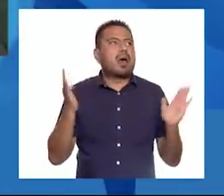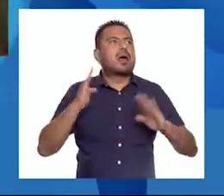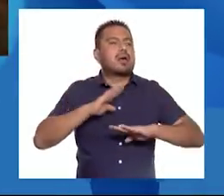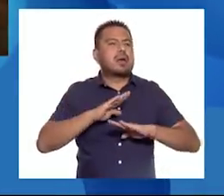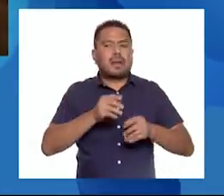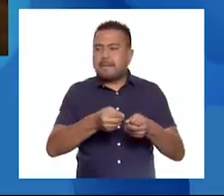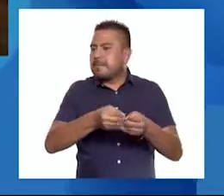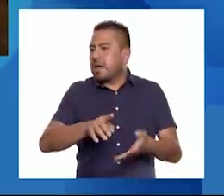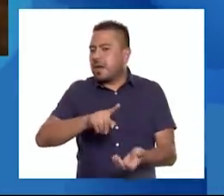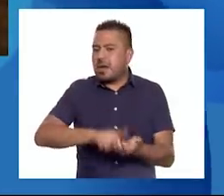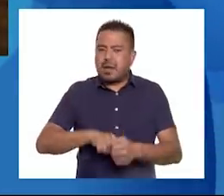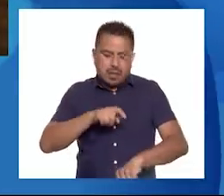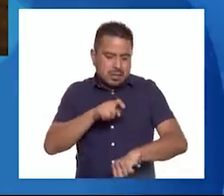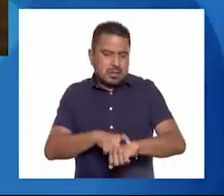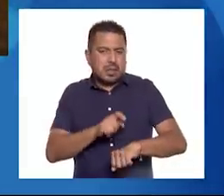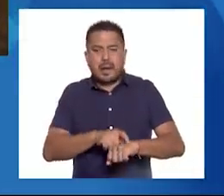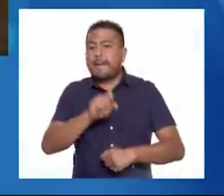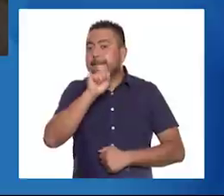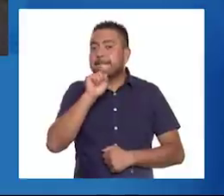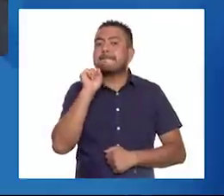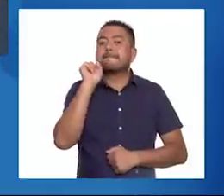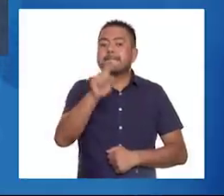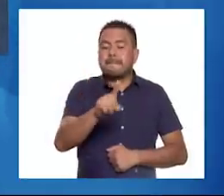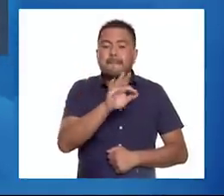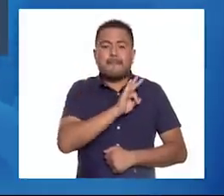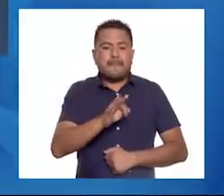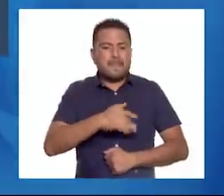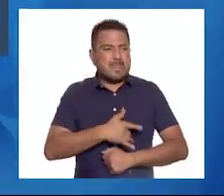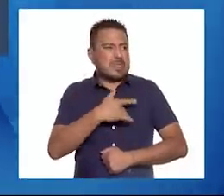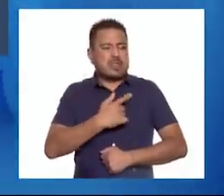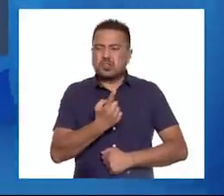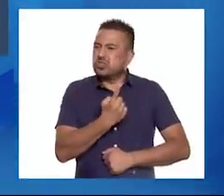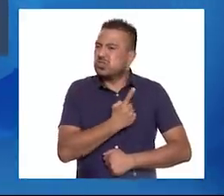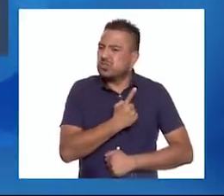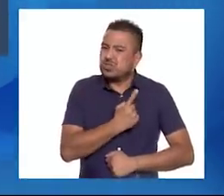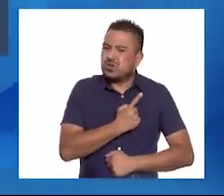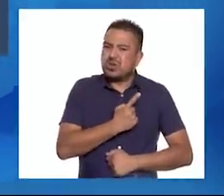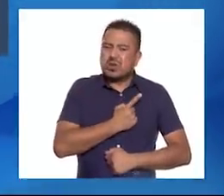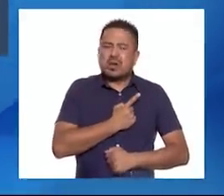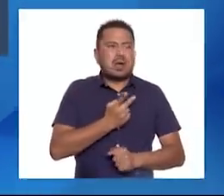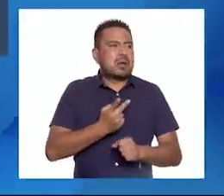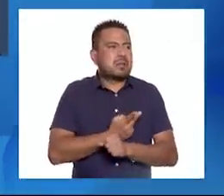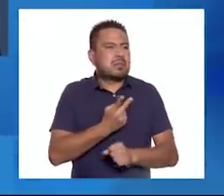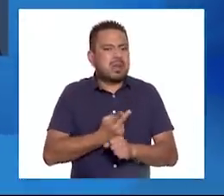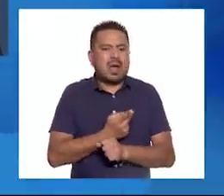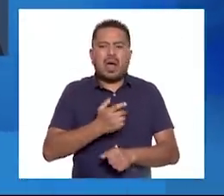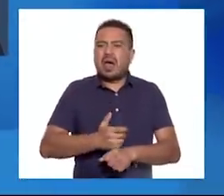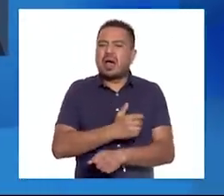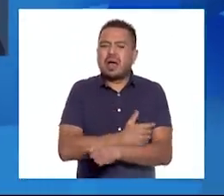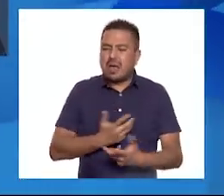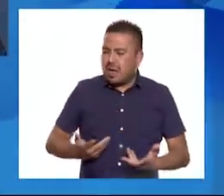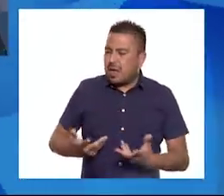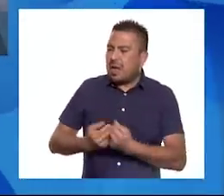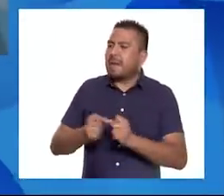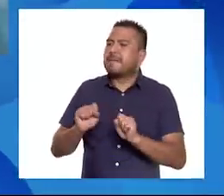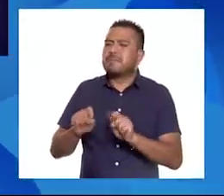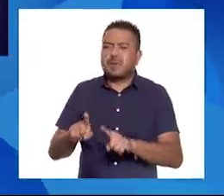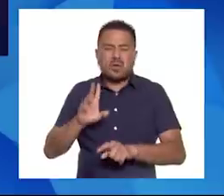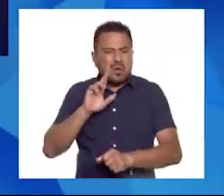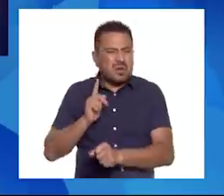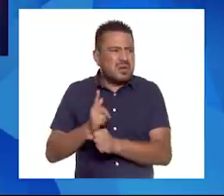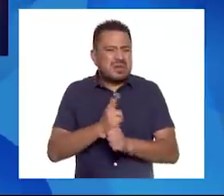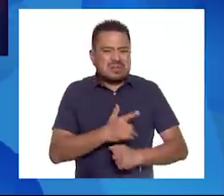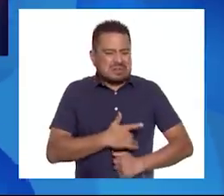es perder el tiempo. También puede sentirse sola o solo a pesar de estar acompañado. No le